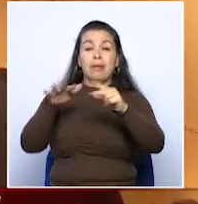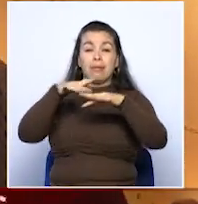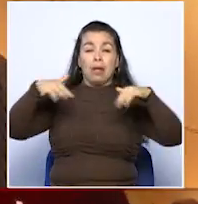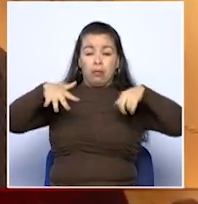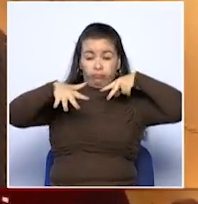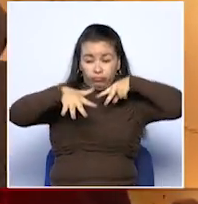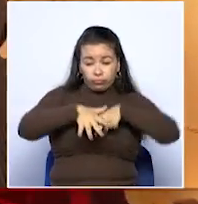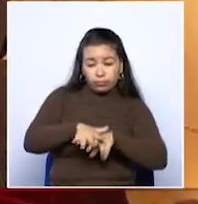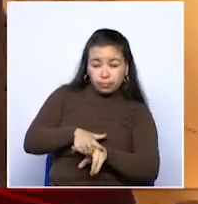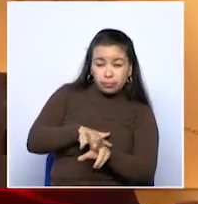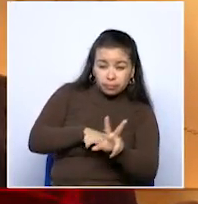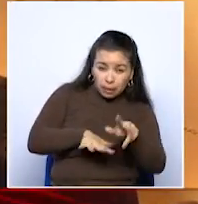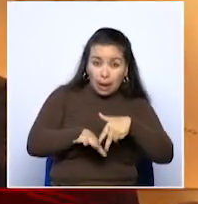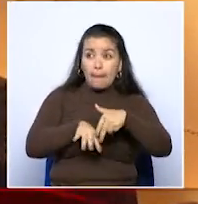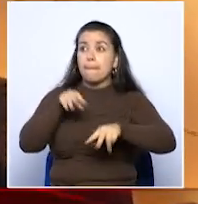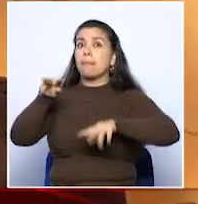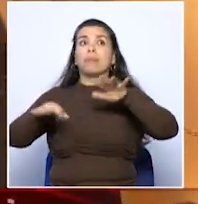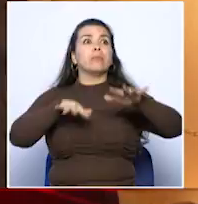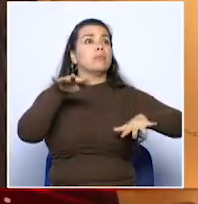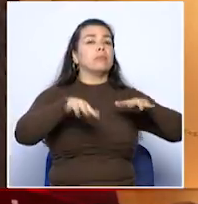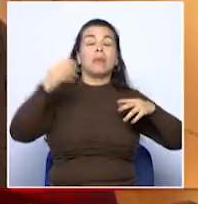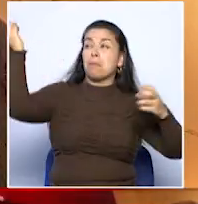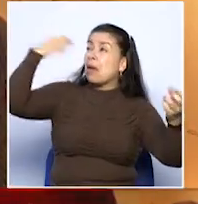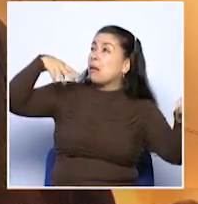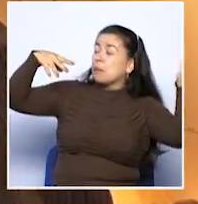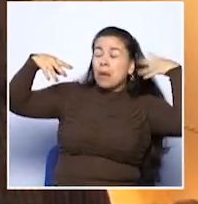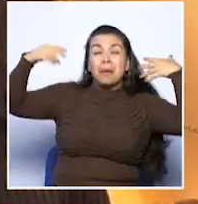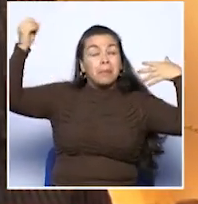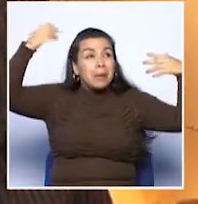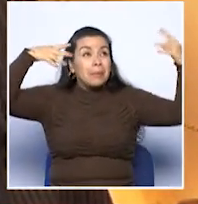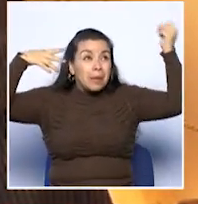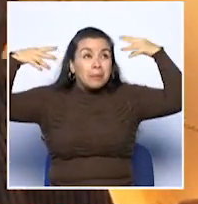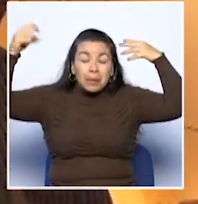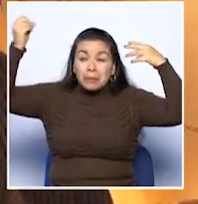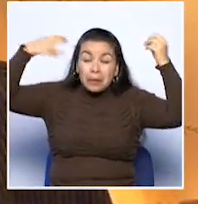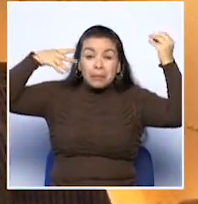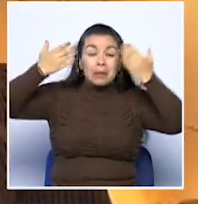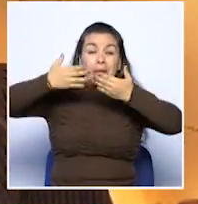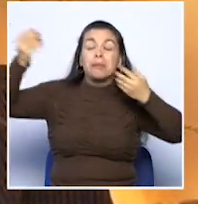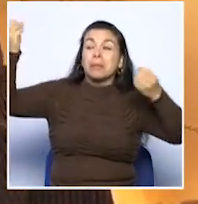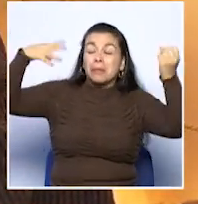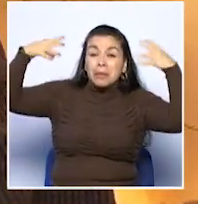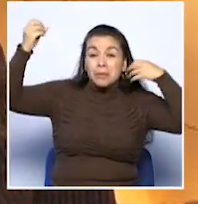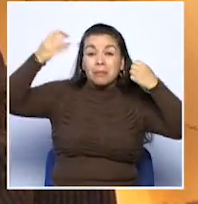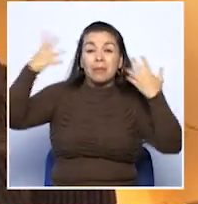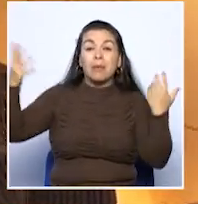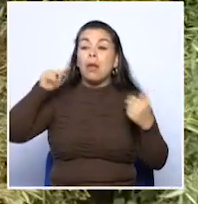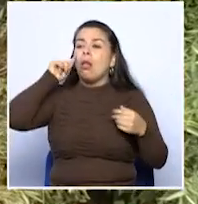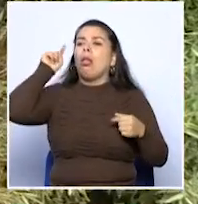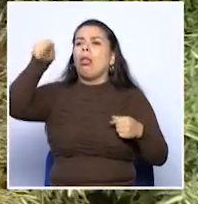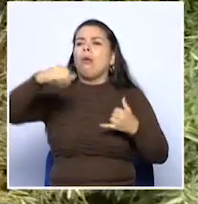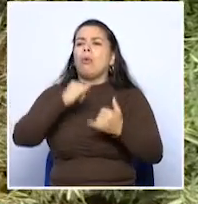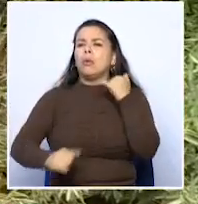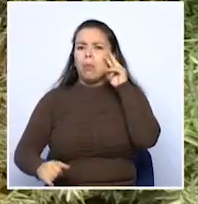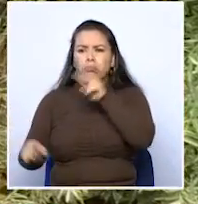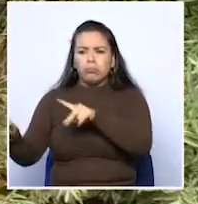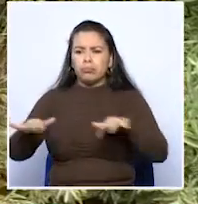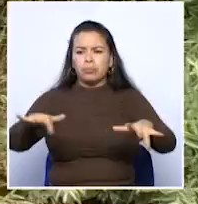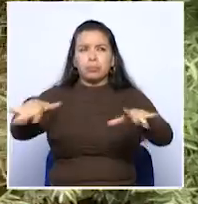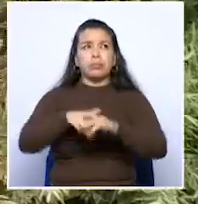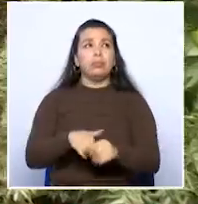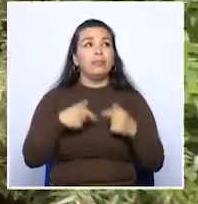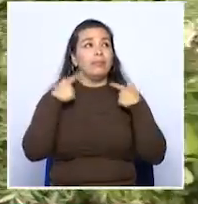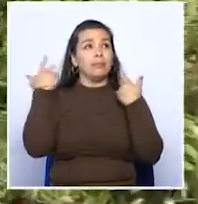volví a salir y unas cosas me cayeron y varias cosas cayeron allá al fondo. Este sector del